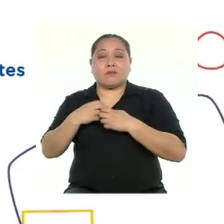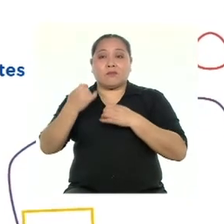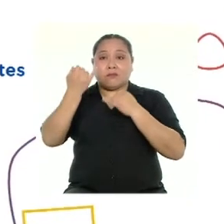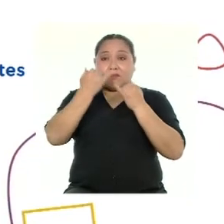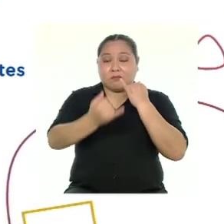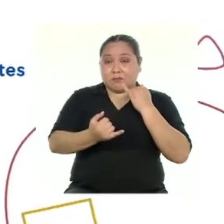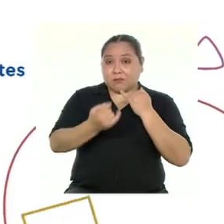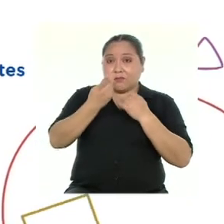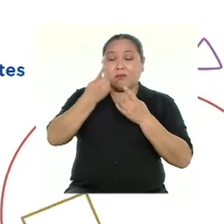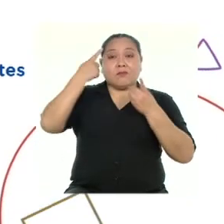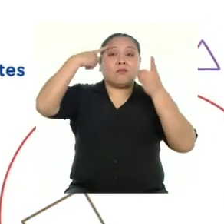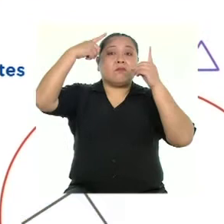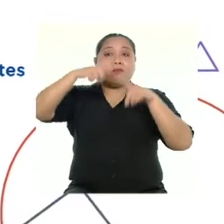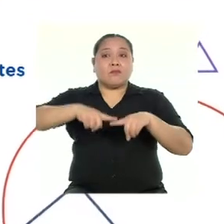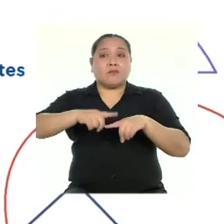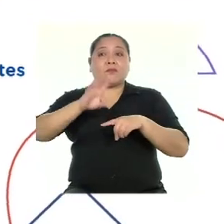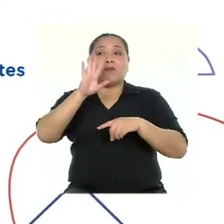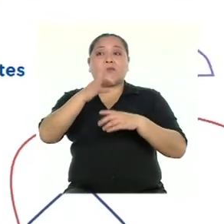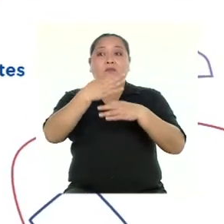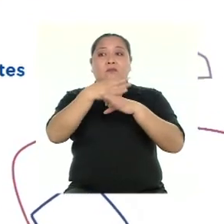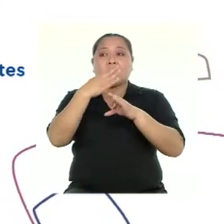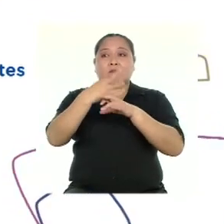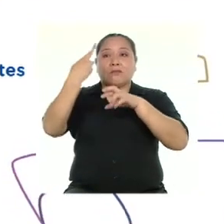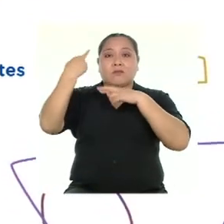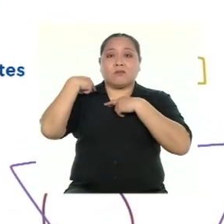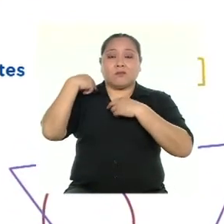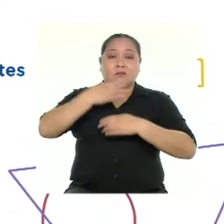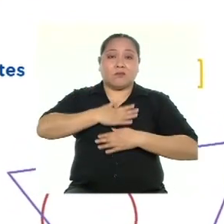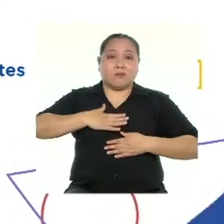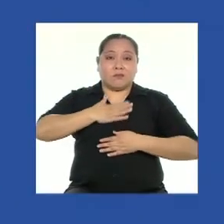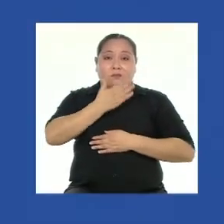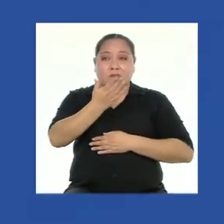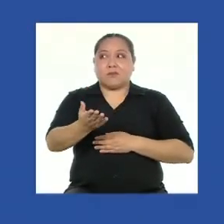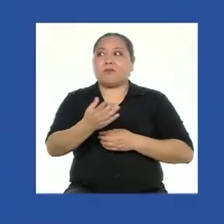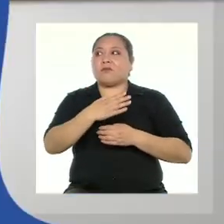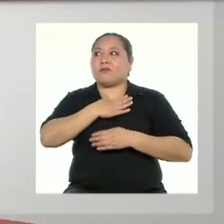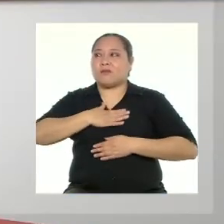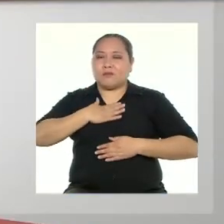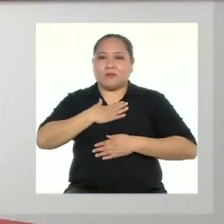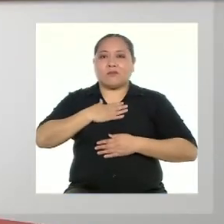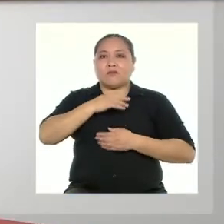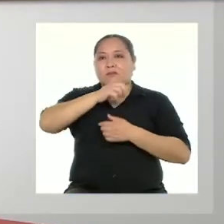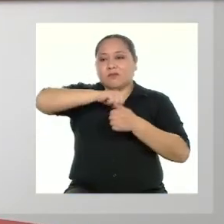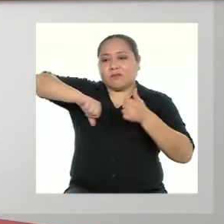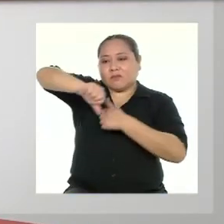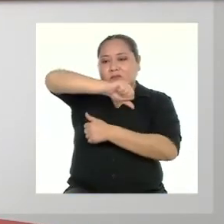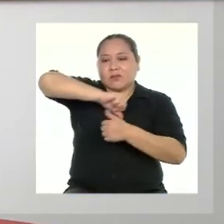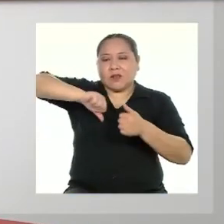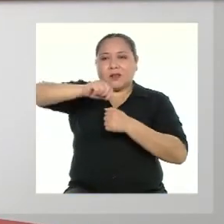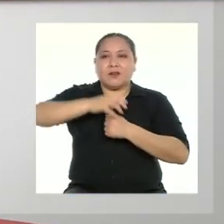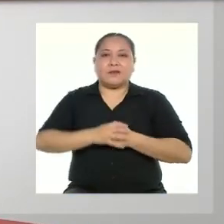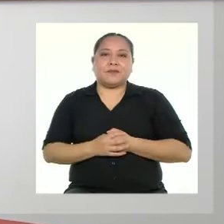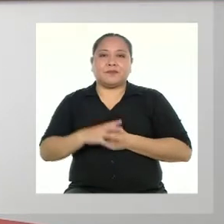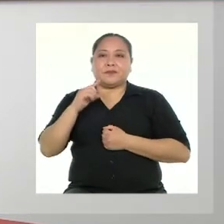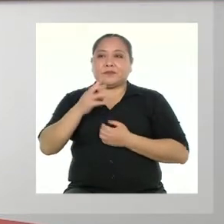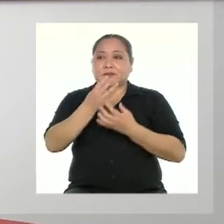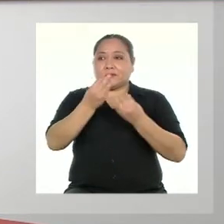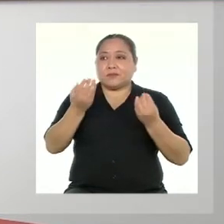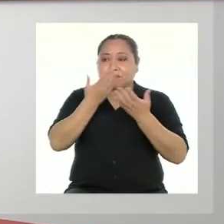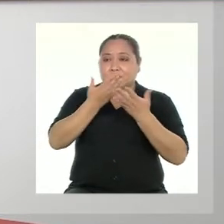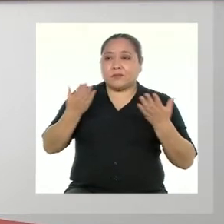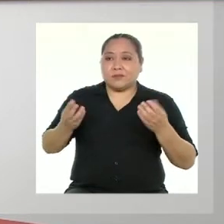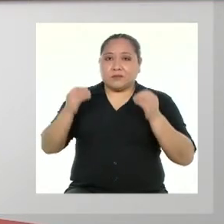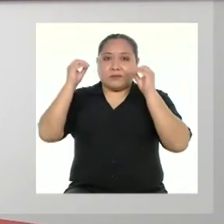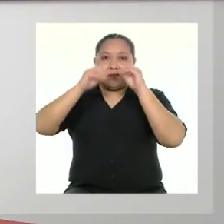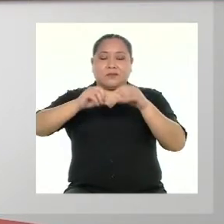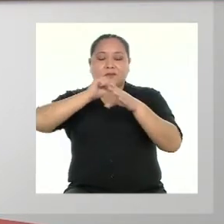forma responsable para tu bienestar y el bienestar de los que te rodean. Como ven, son muchas las actividades que pueden